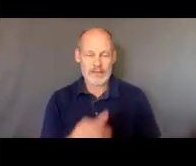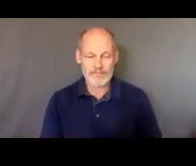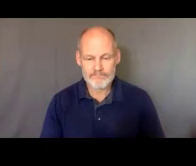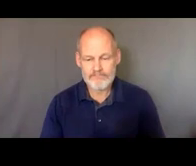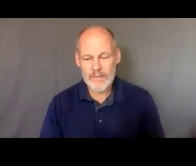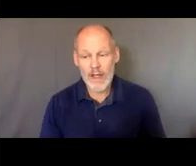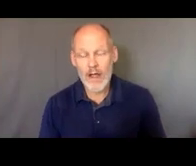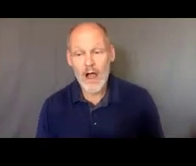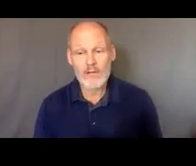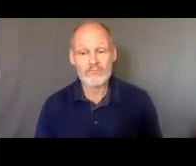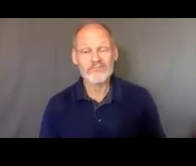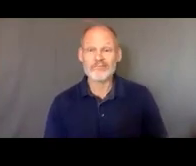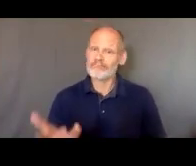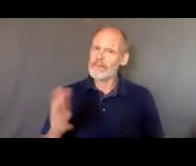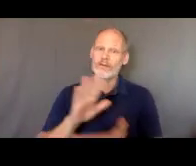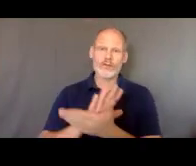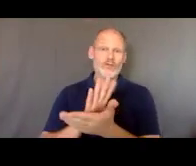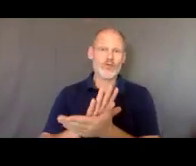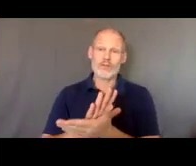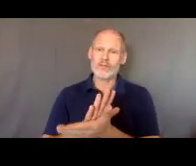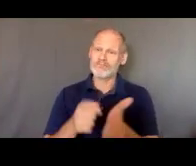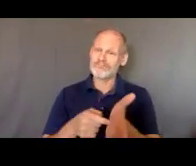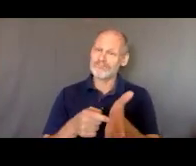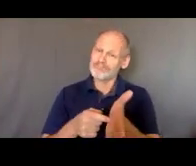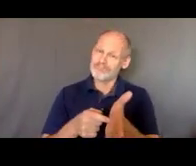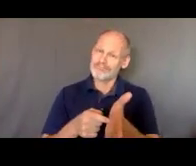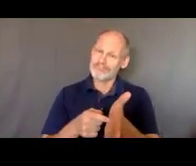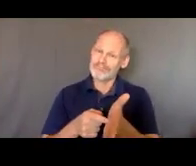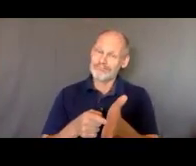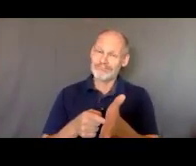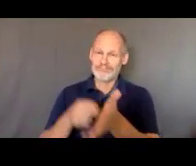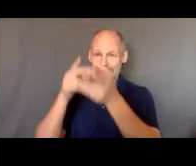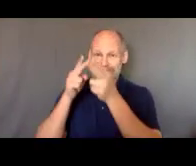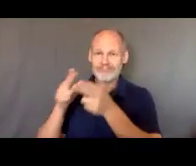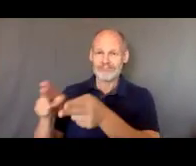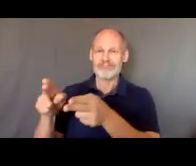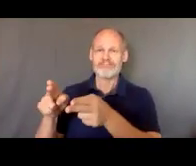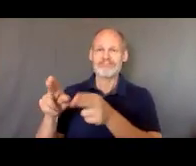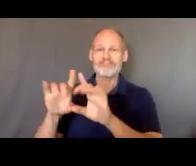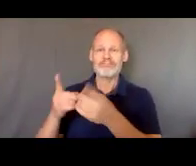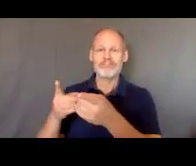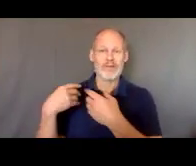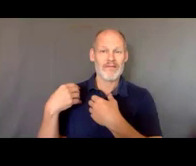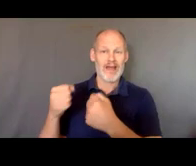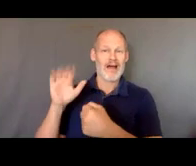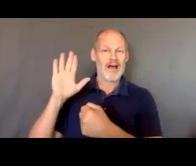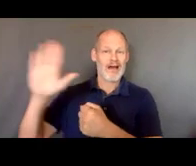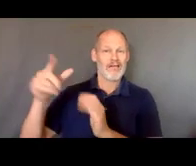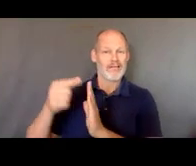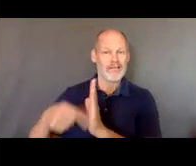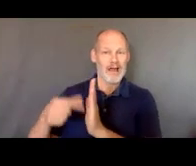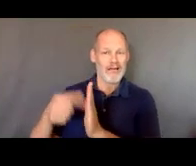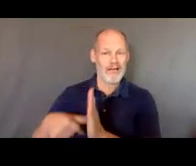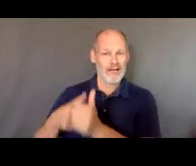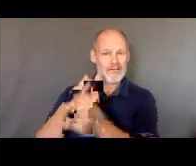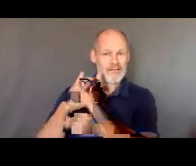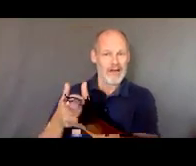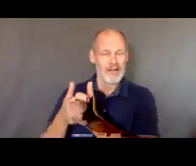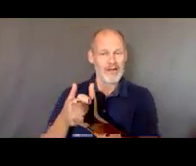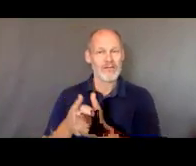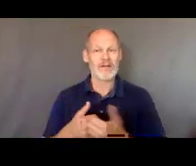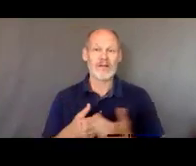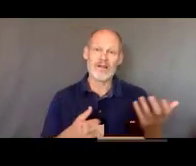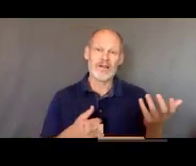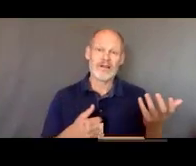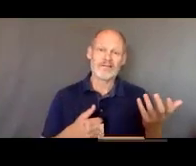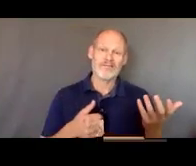sabemos que las escuelas tienen que seguir las pautas del departamento de salud y también hay niños que no pueden usar una